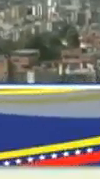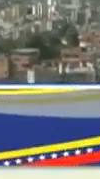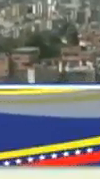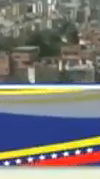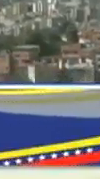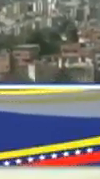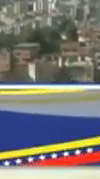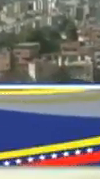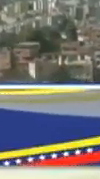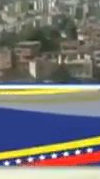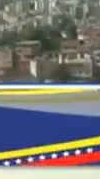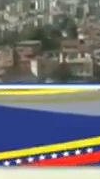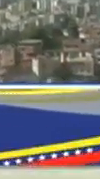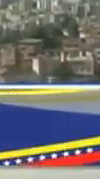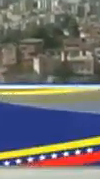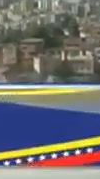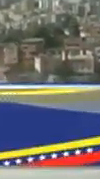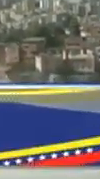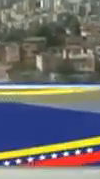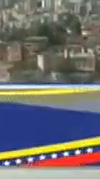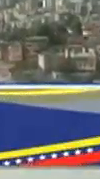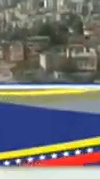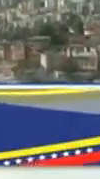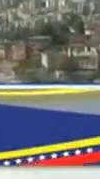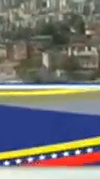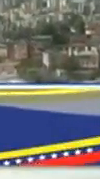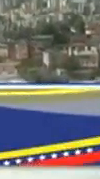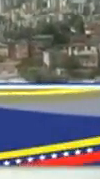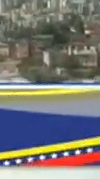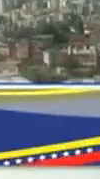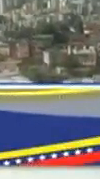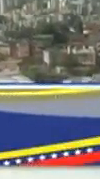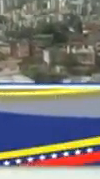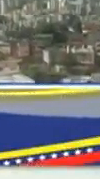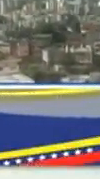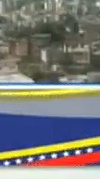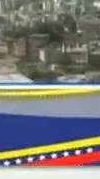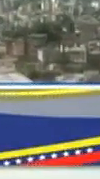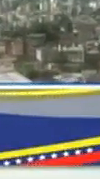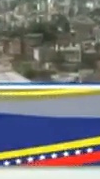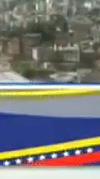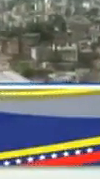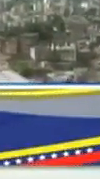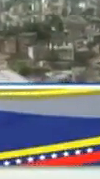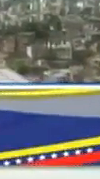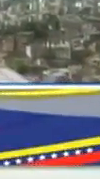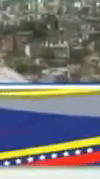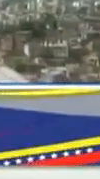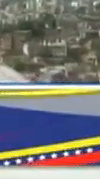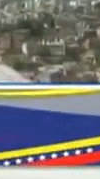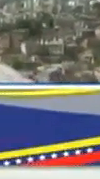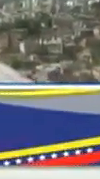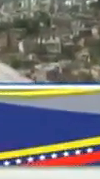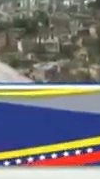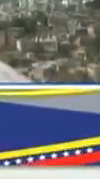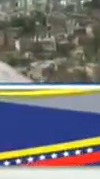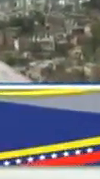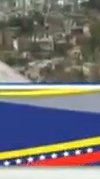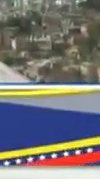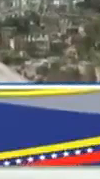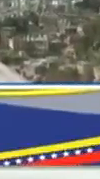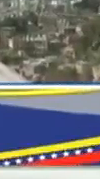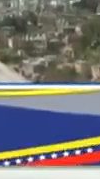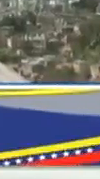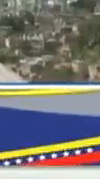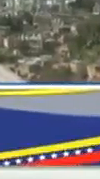mismo también produce carne para nuestro pueblo pero también puede producir una lógica industrial, también productos para la exportación que